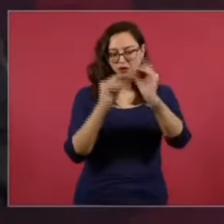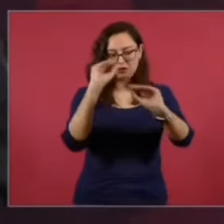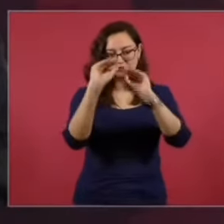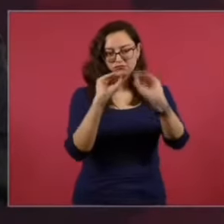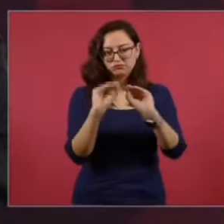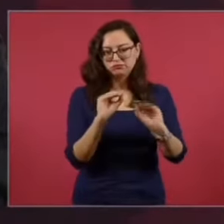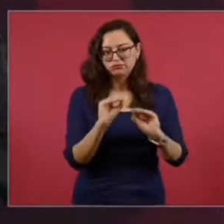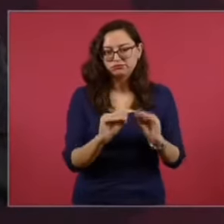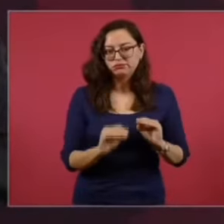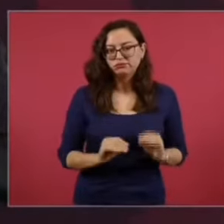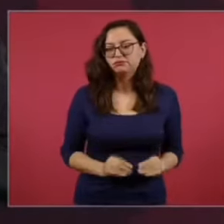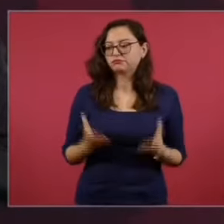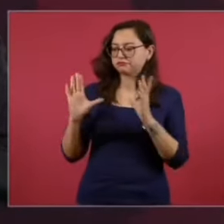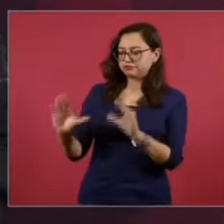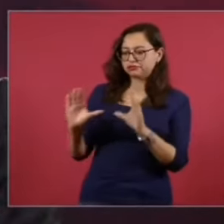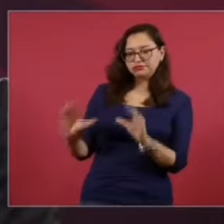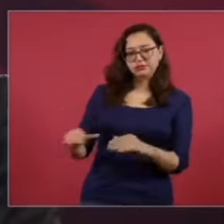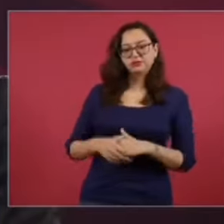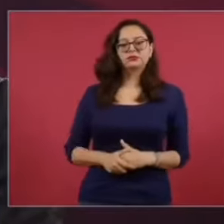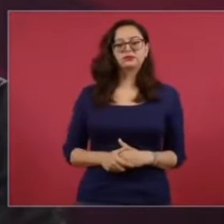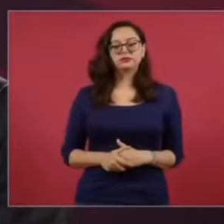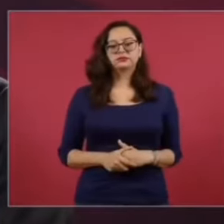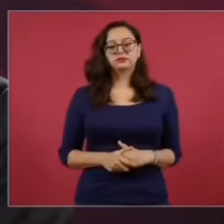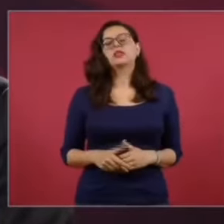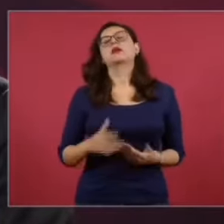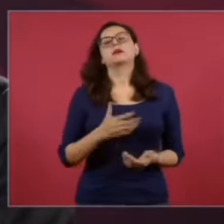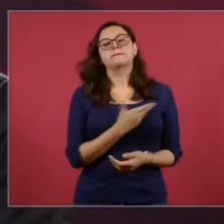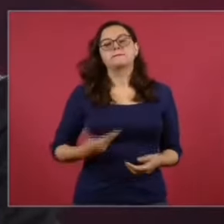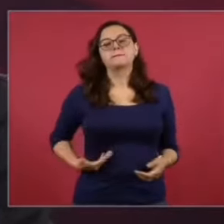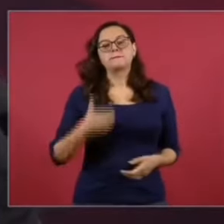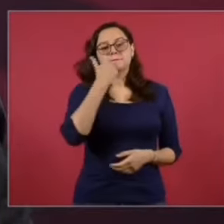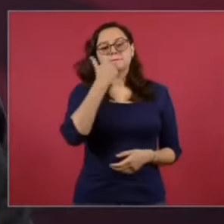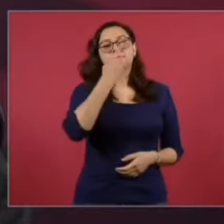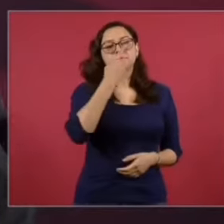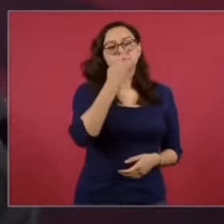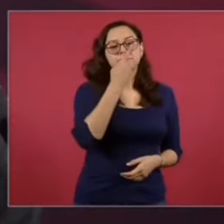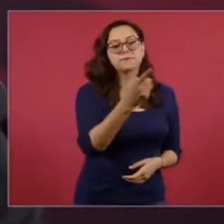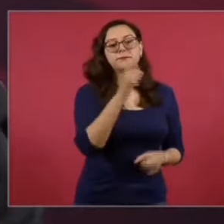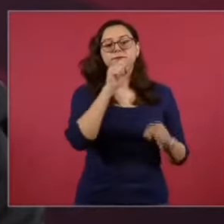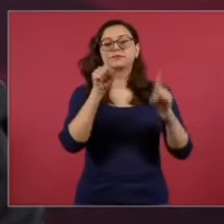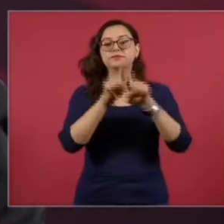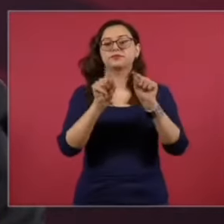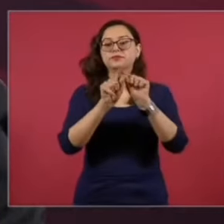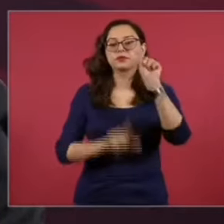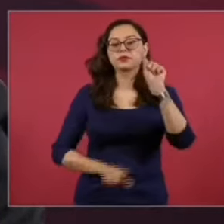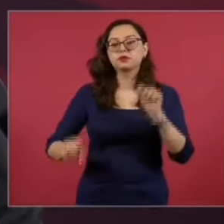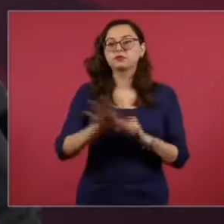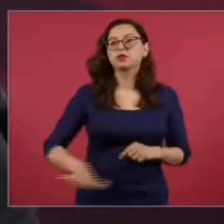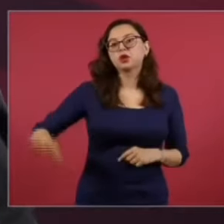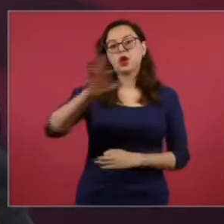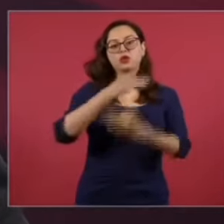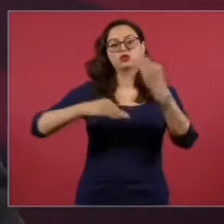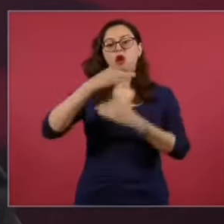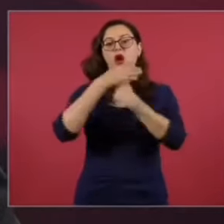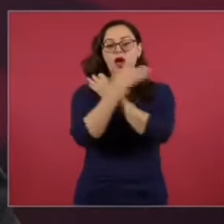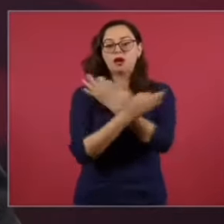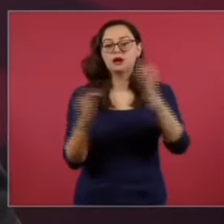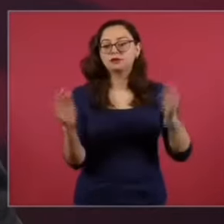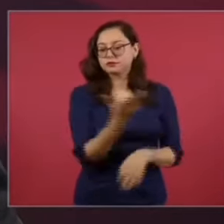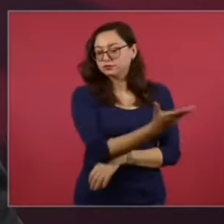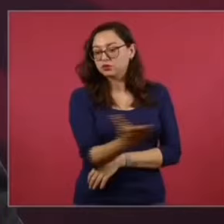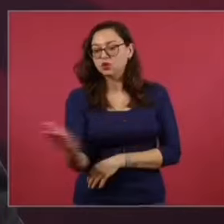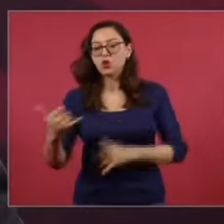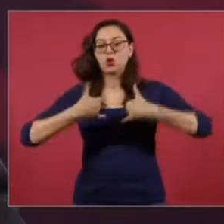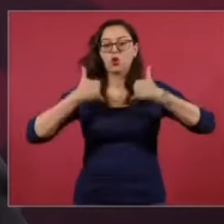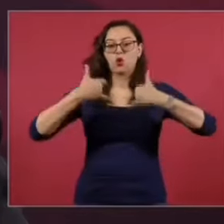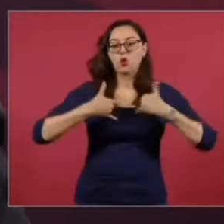de esta ingeniería. Queremos decirles, señor presidente, mexicanas y mexicanos, los esfuerzos y dedicación de estos jóvenes y estas